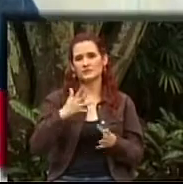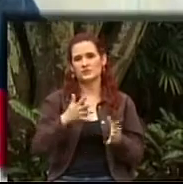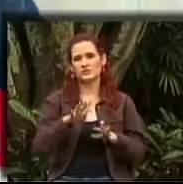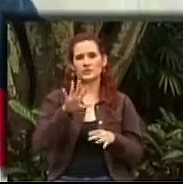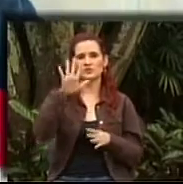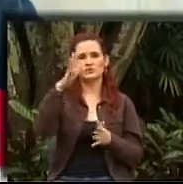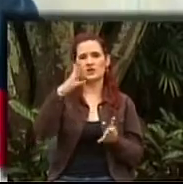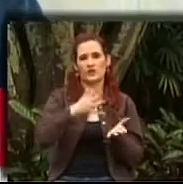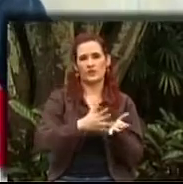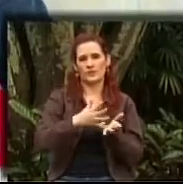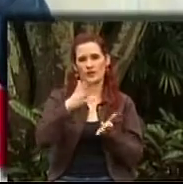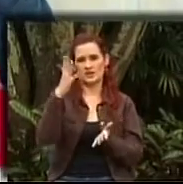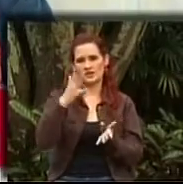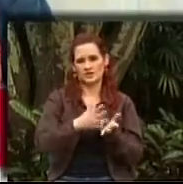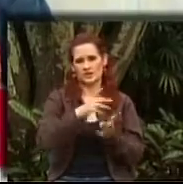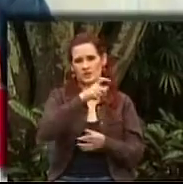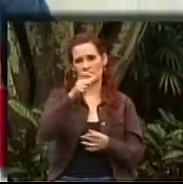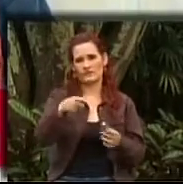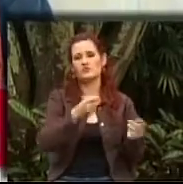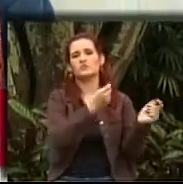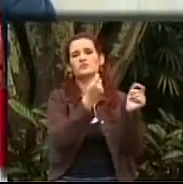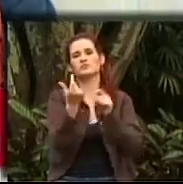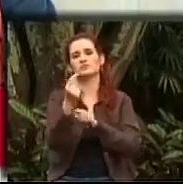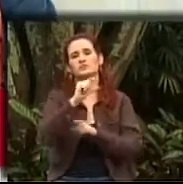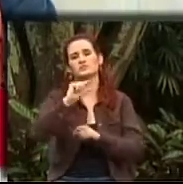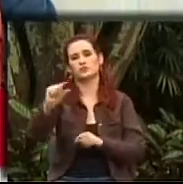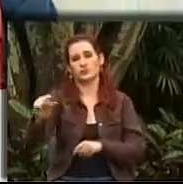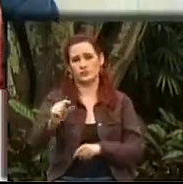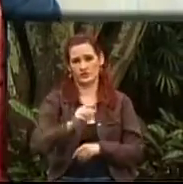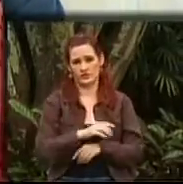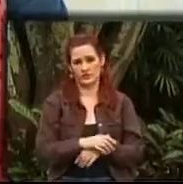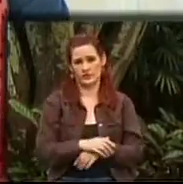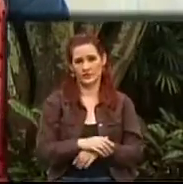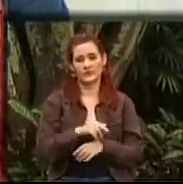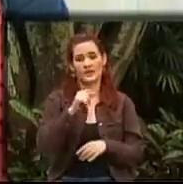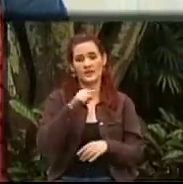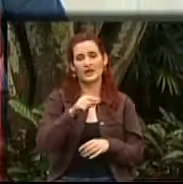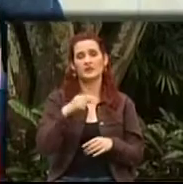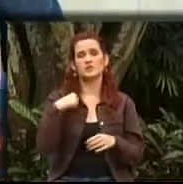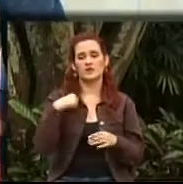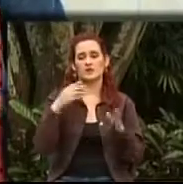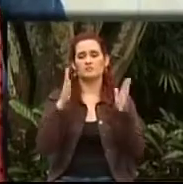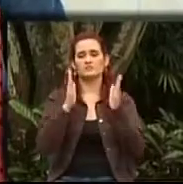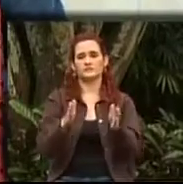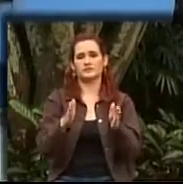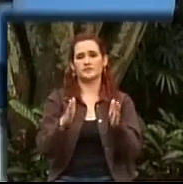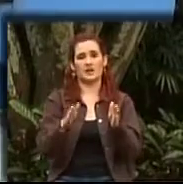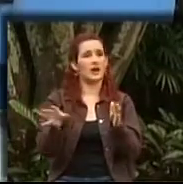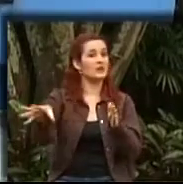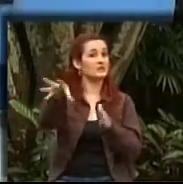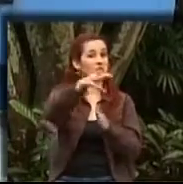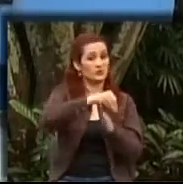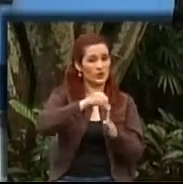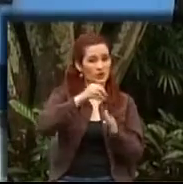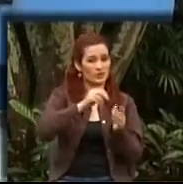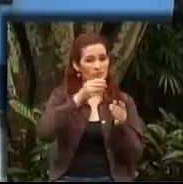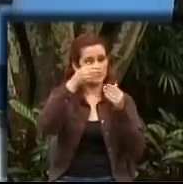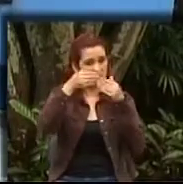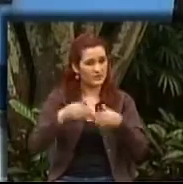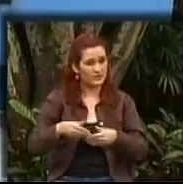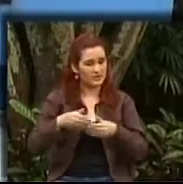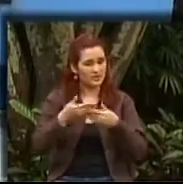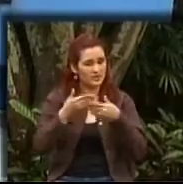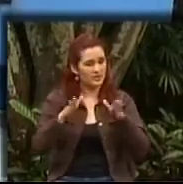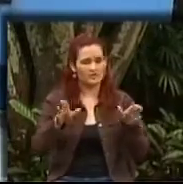de 5 mil personas con subsidio económico y es un recurso limitado, o sea, es un recurso que es básicamente limitado,